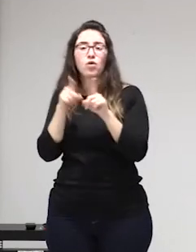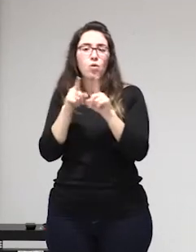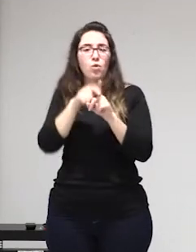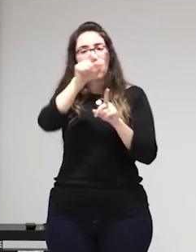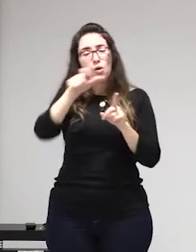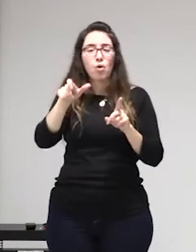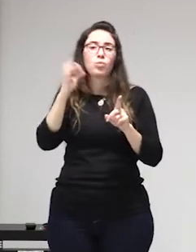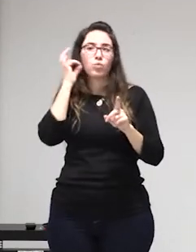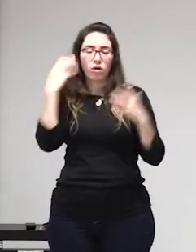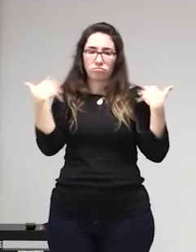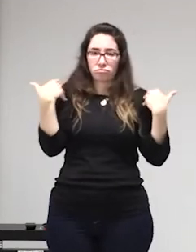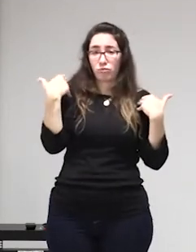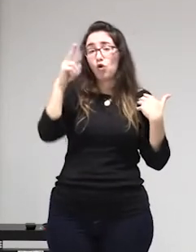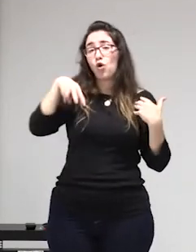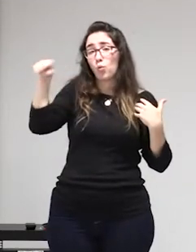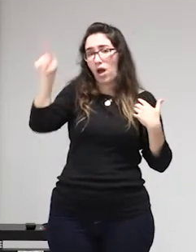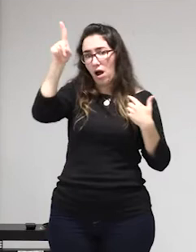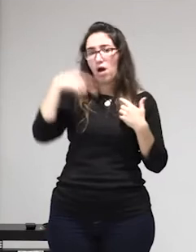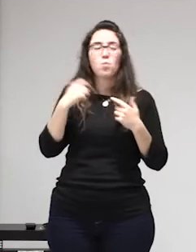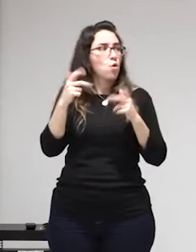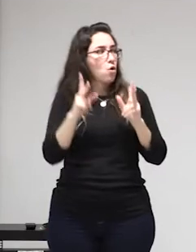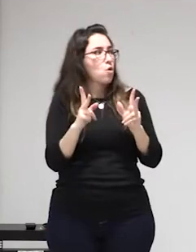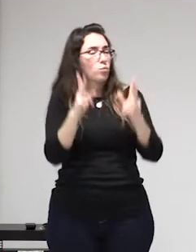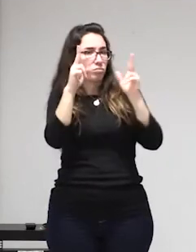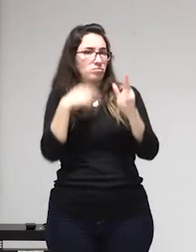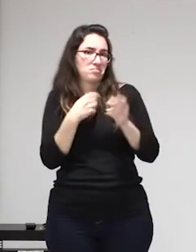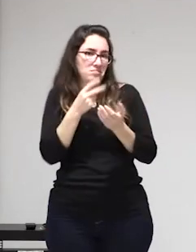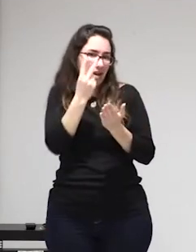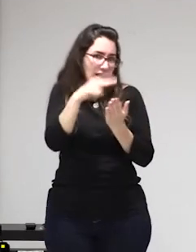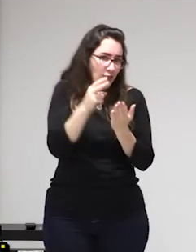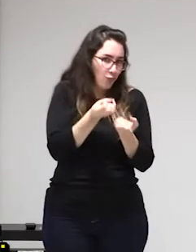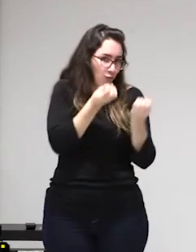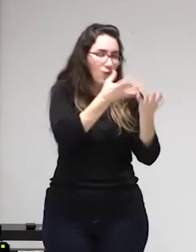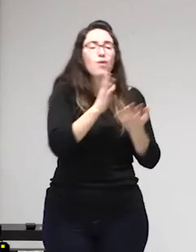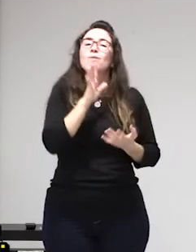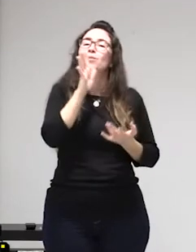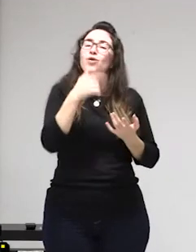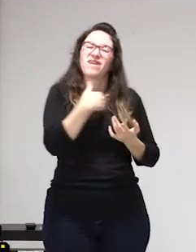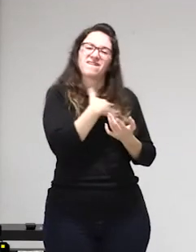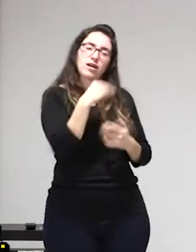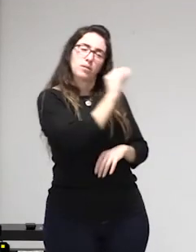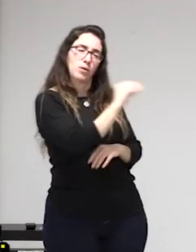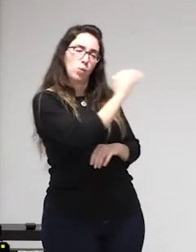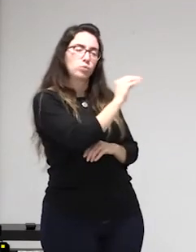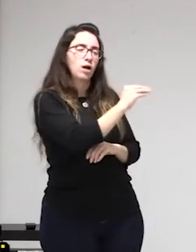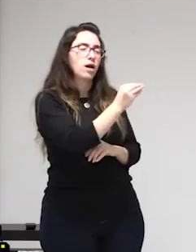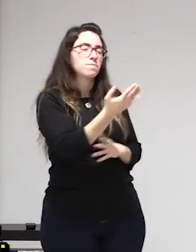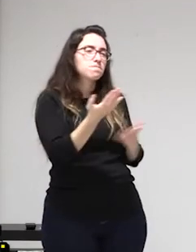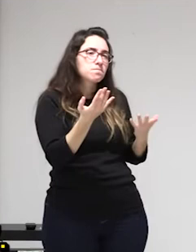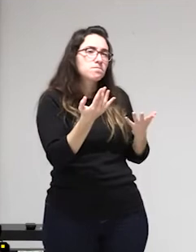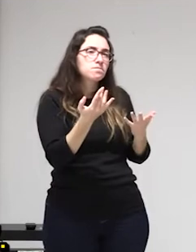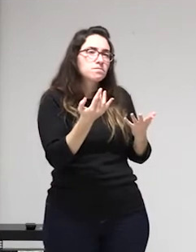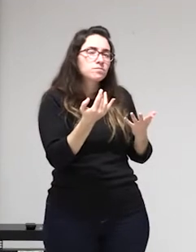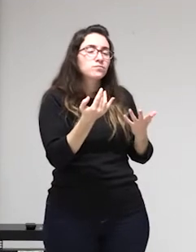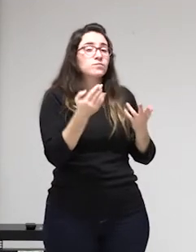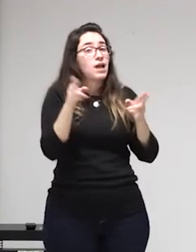bajo que llevaba una navaja yo le abrí la puerta en casa éramos nueve nos amenazó con una navaja con una navaja y nos robó el dinero y